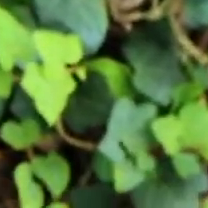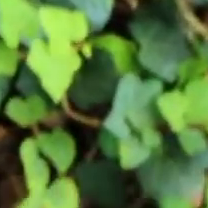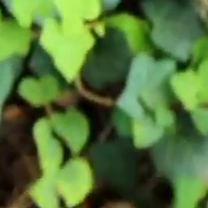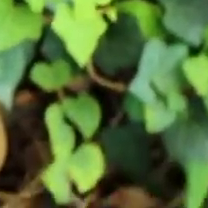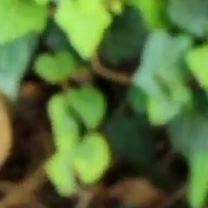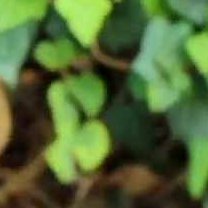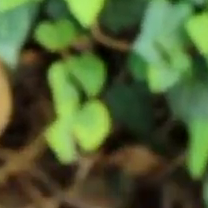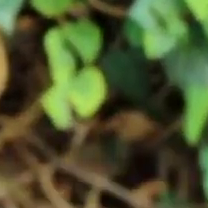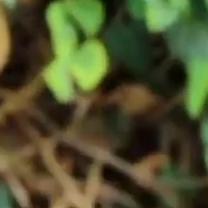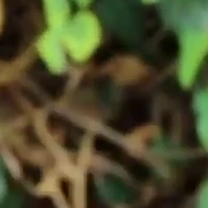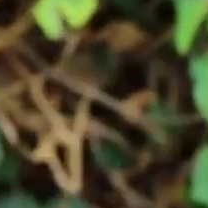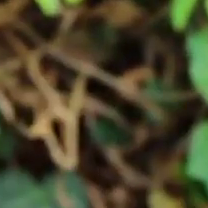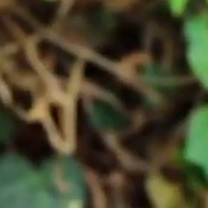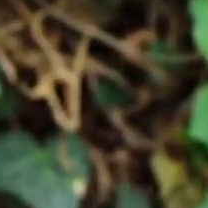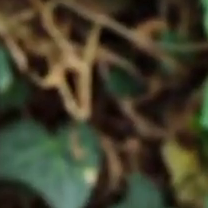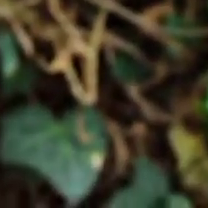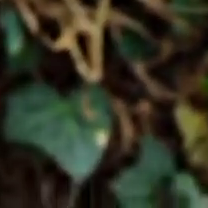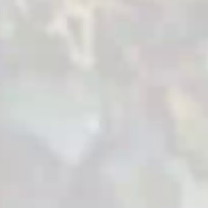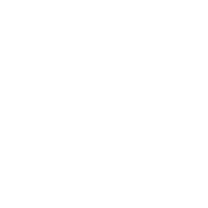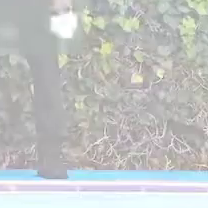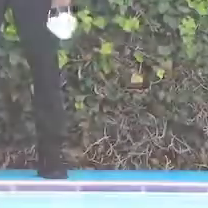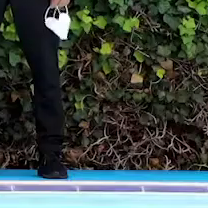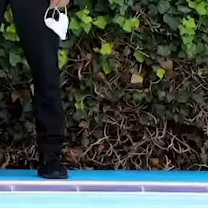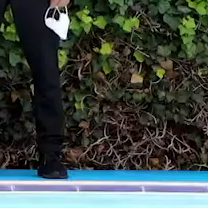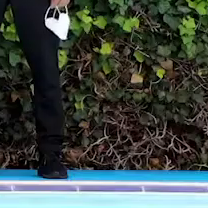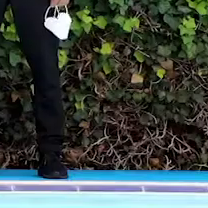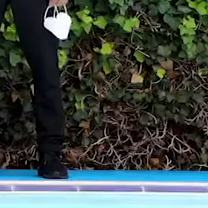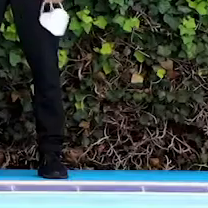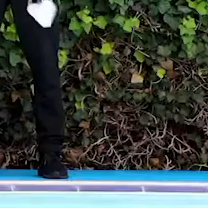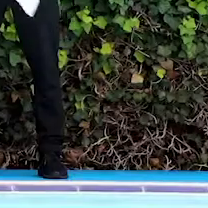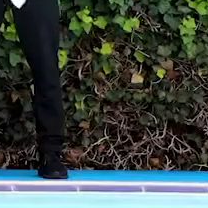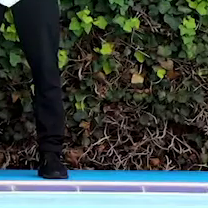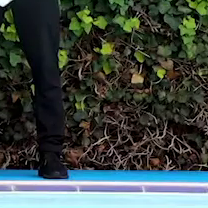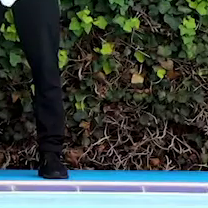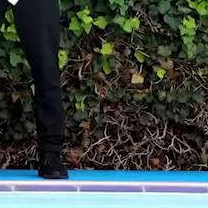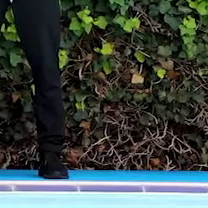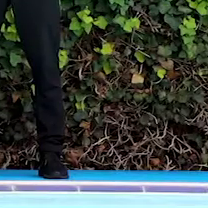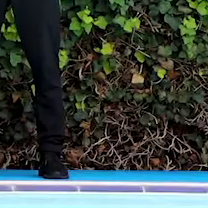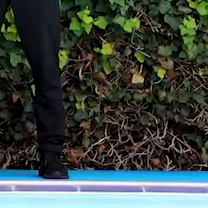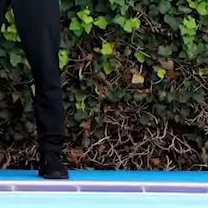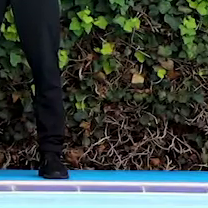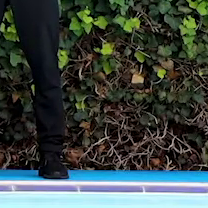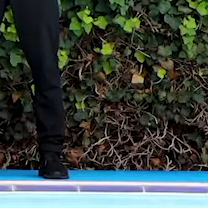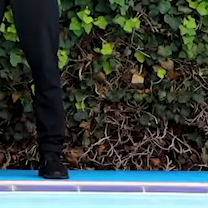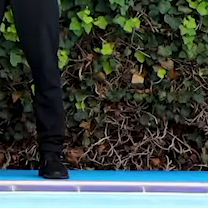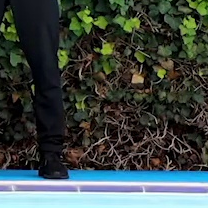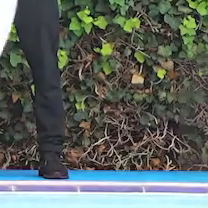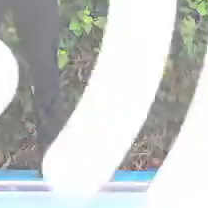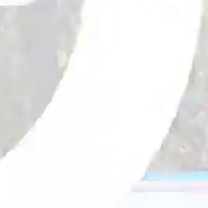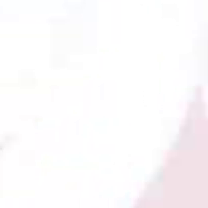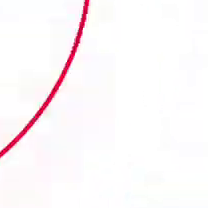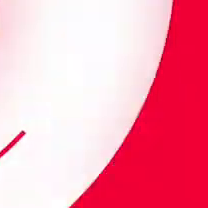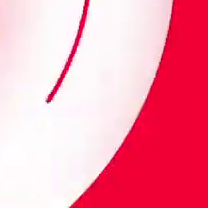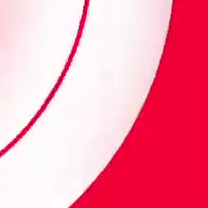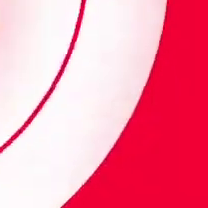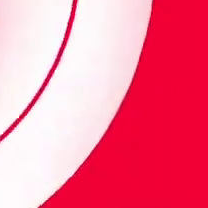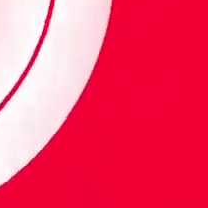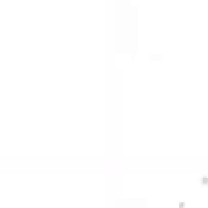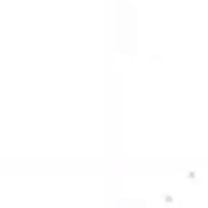Exhalamos. Respiramos. Recuerda, al terminar la activación, no olvides la protección.